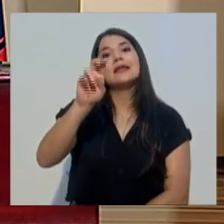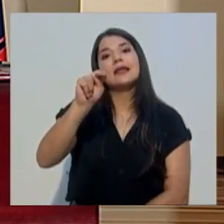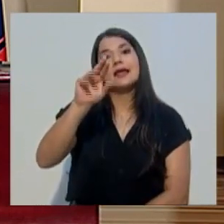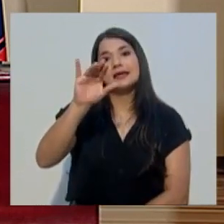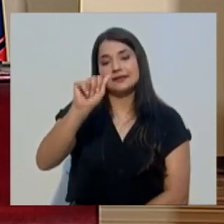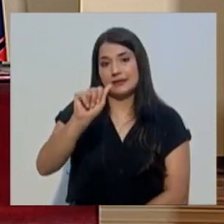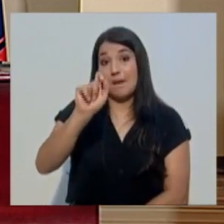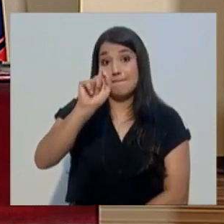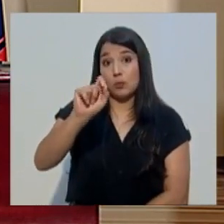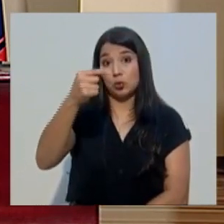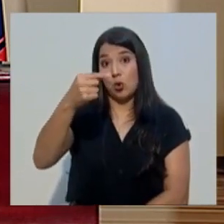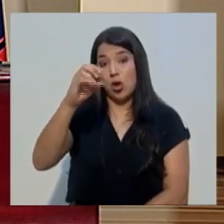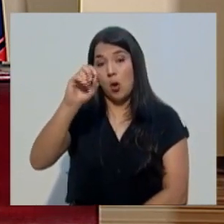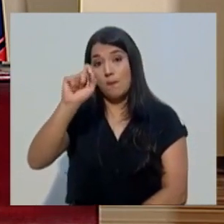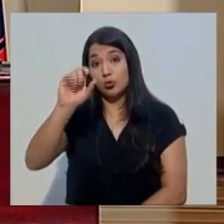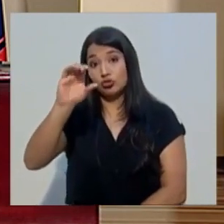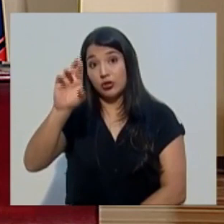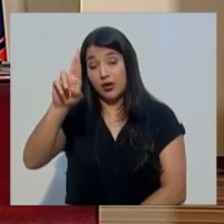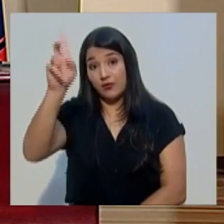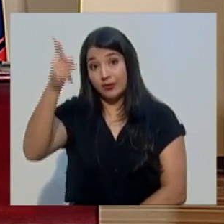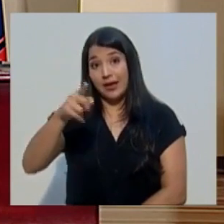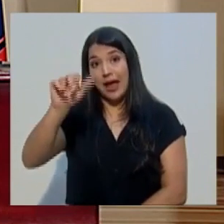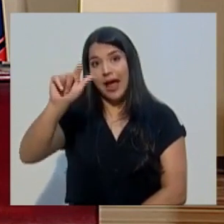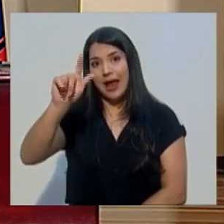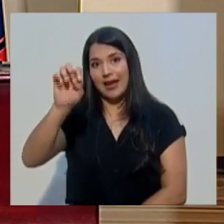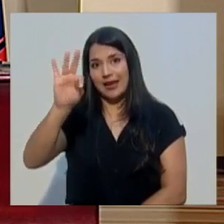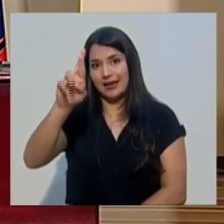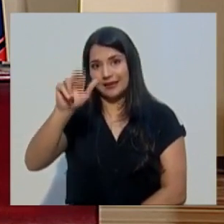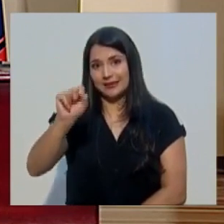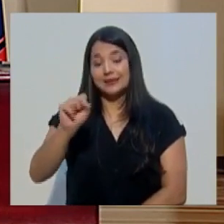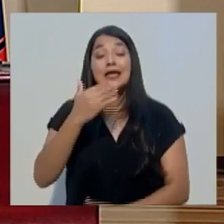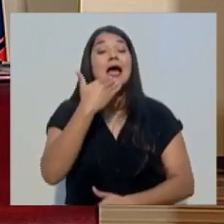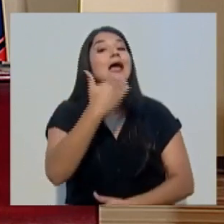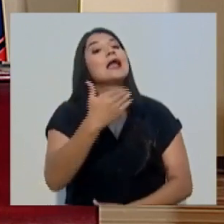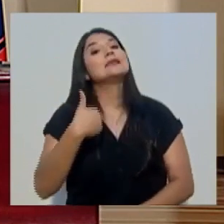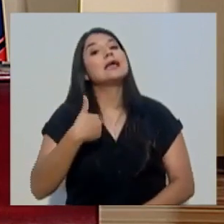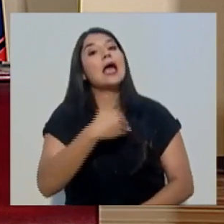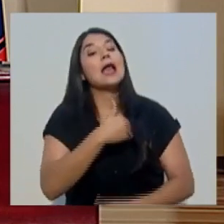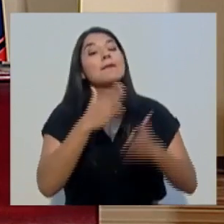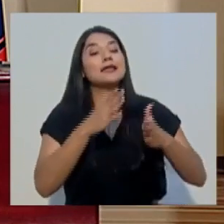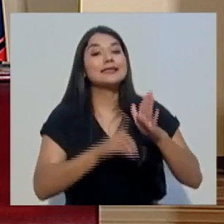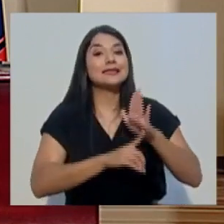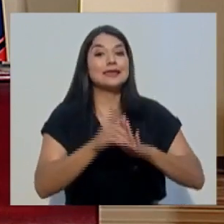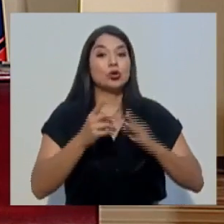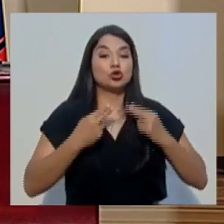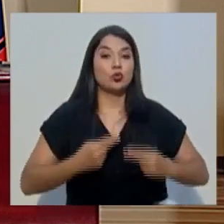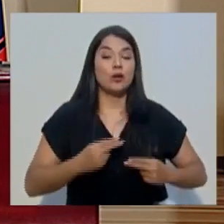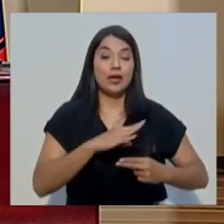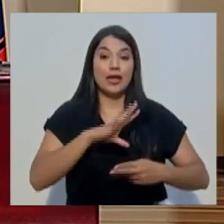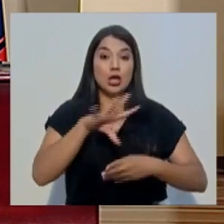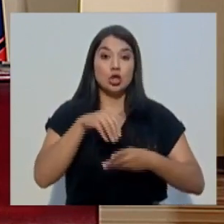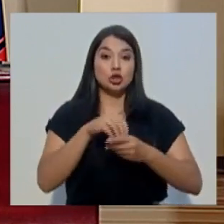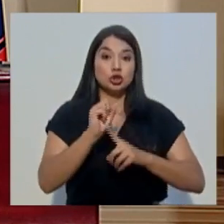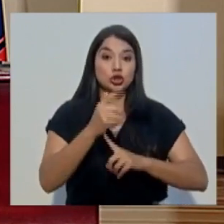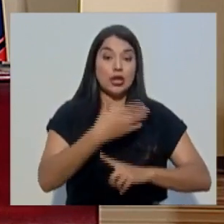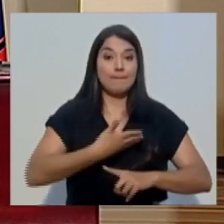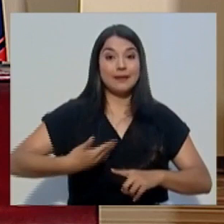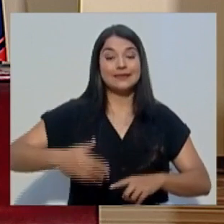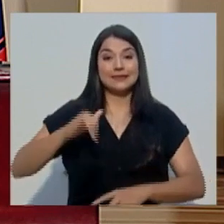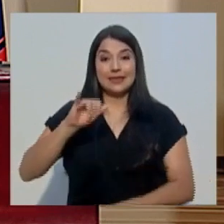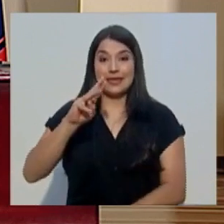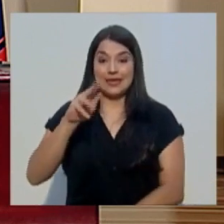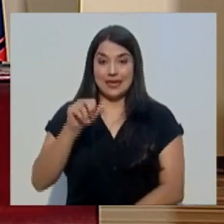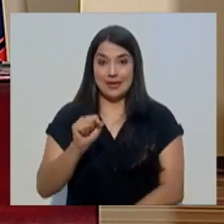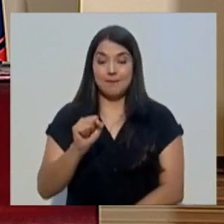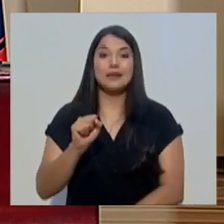.cr, barrio inclinada alertas. Le agradecemos la presencia al Ministro de Desarrollo Humano e Inclusión Social y Presidente